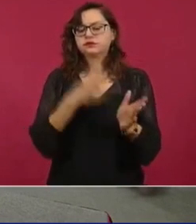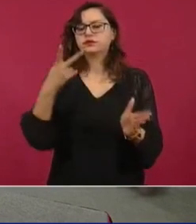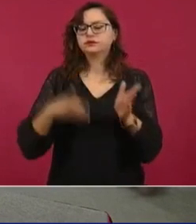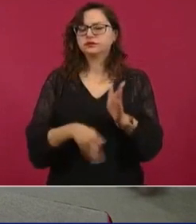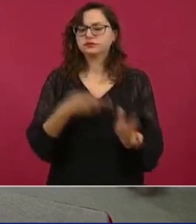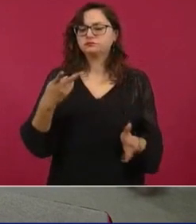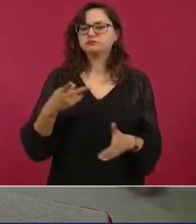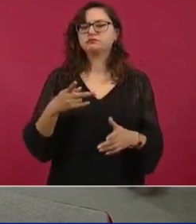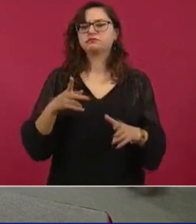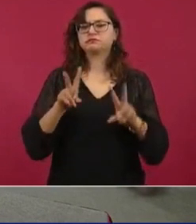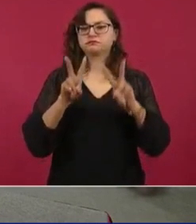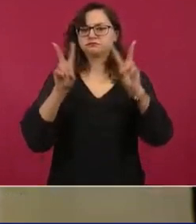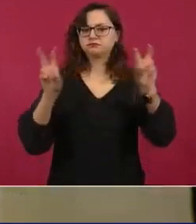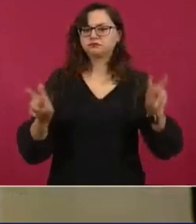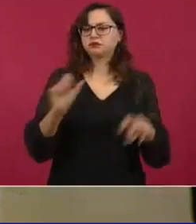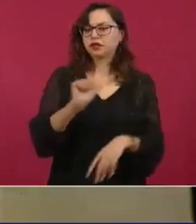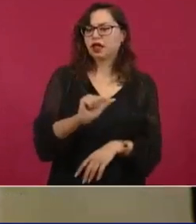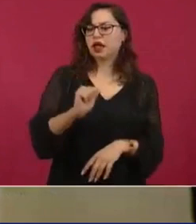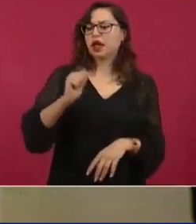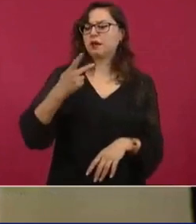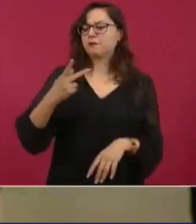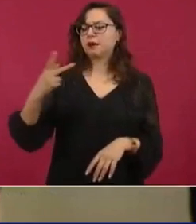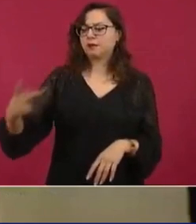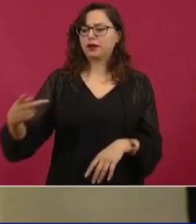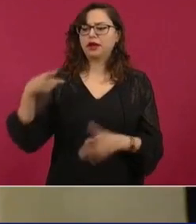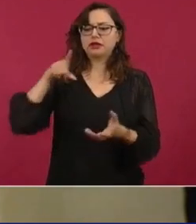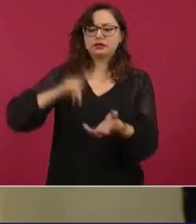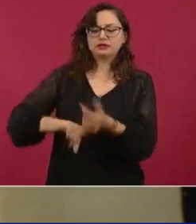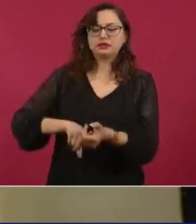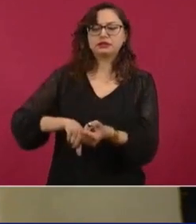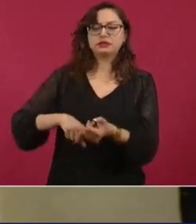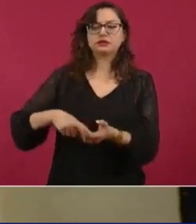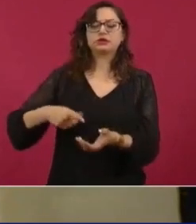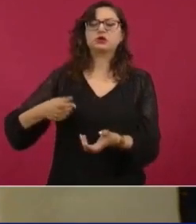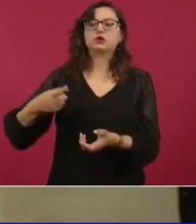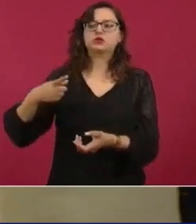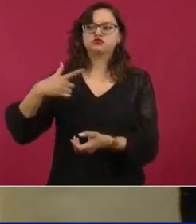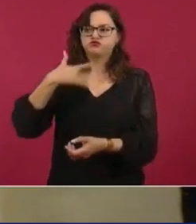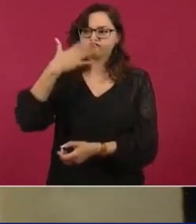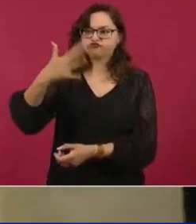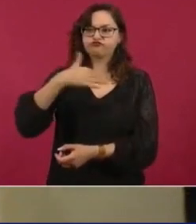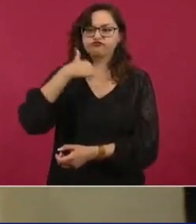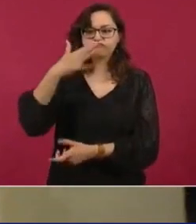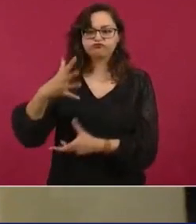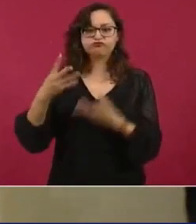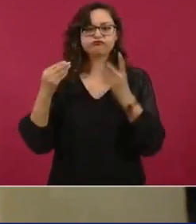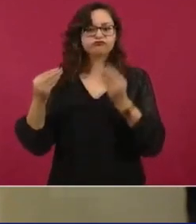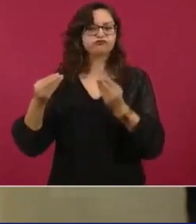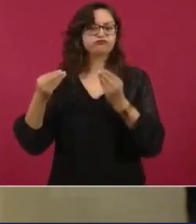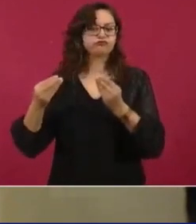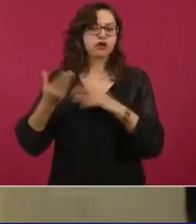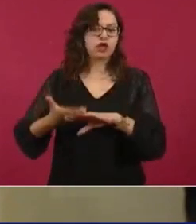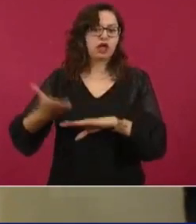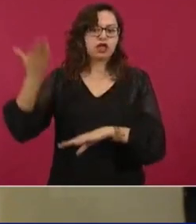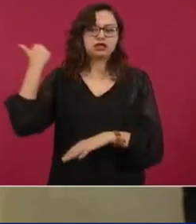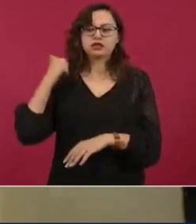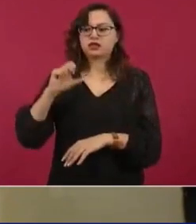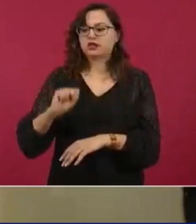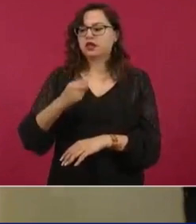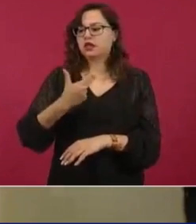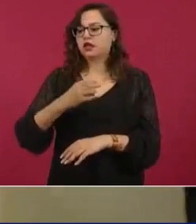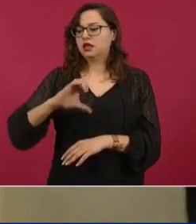como un esquema corrupto manejado desde la Secretaría de Hacienda, donde recomendaban a estados y